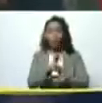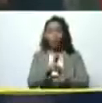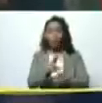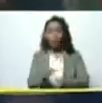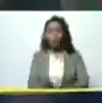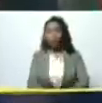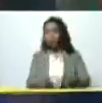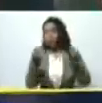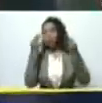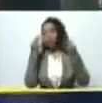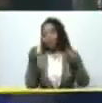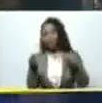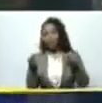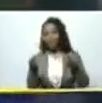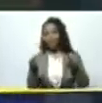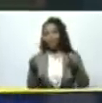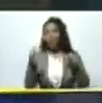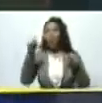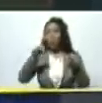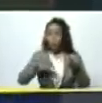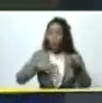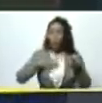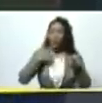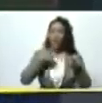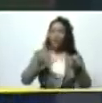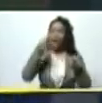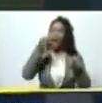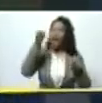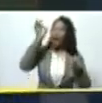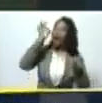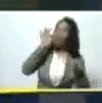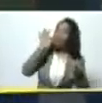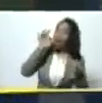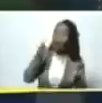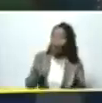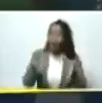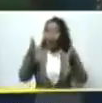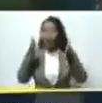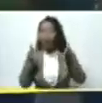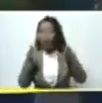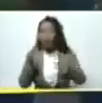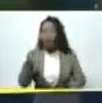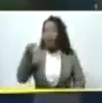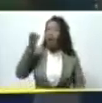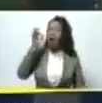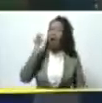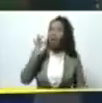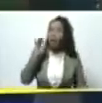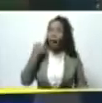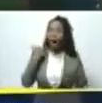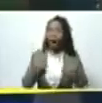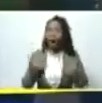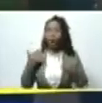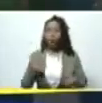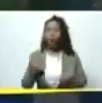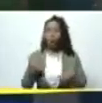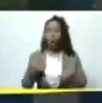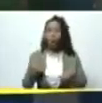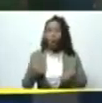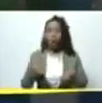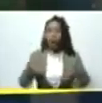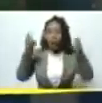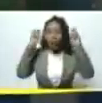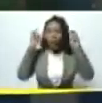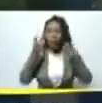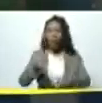espectacular hoy podemos decir que el café el ganador del café recientemente en el concurso del